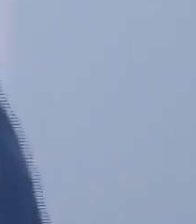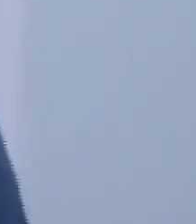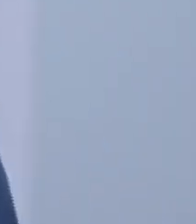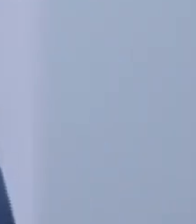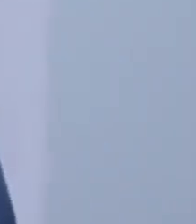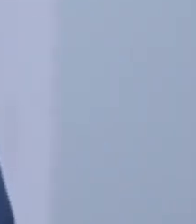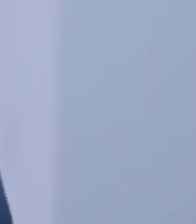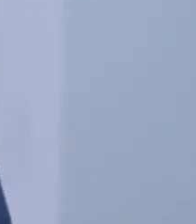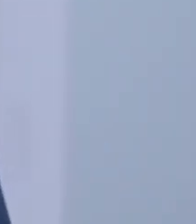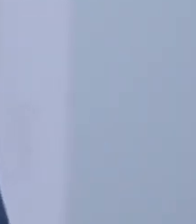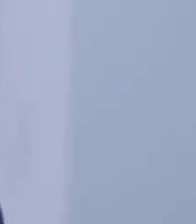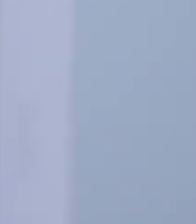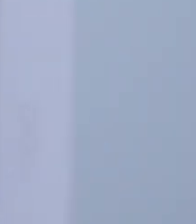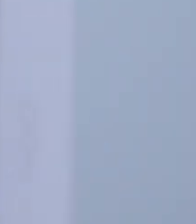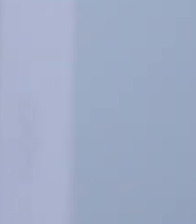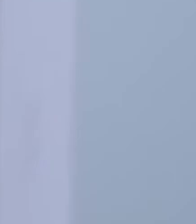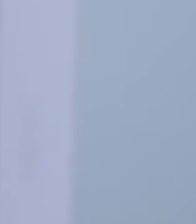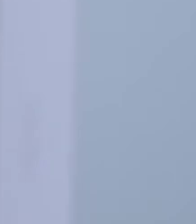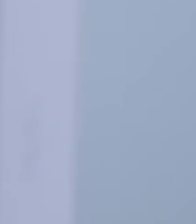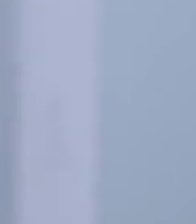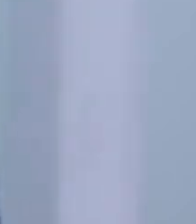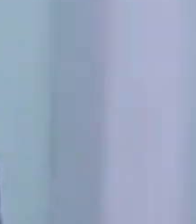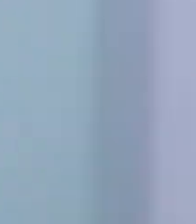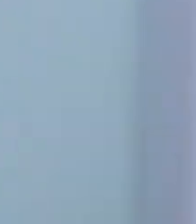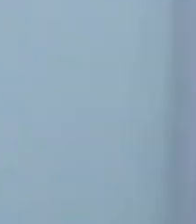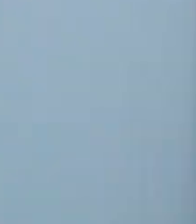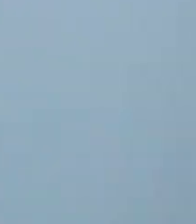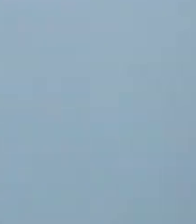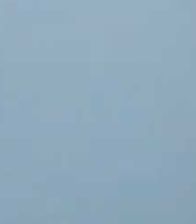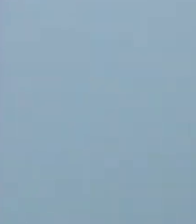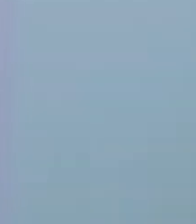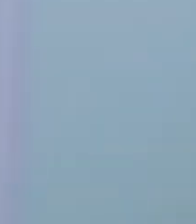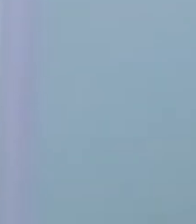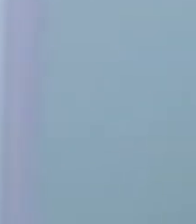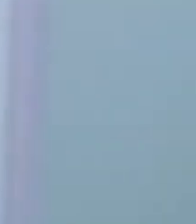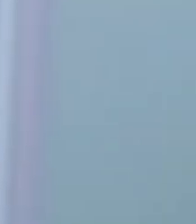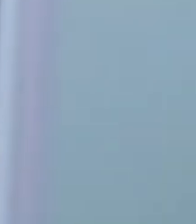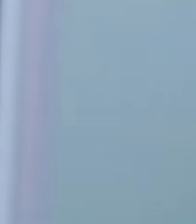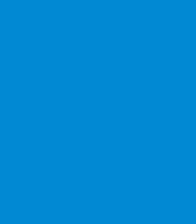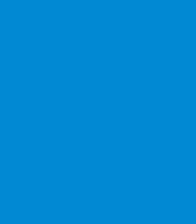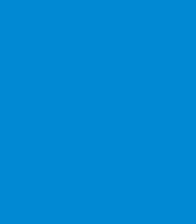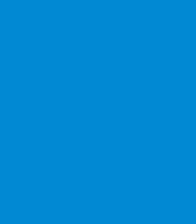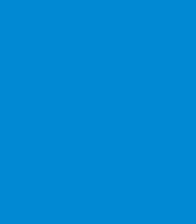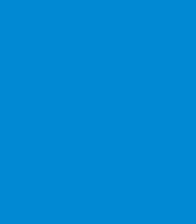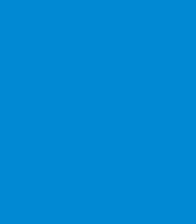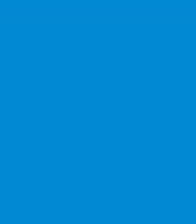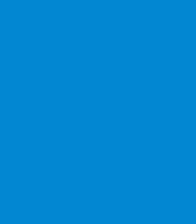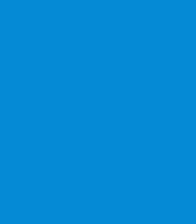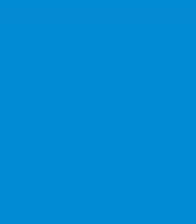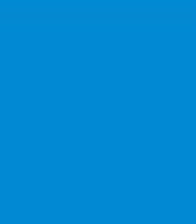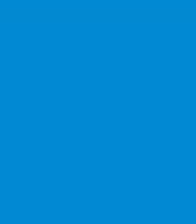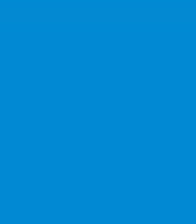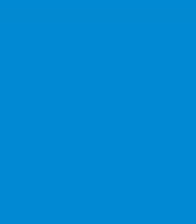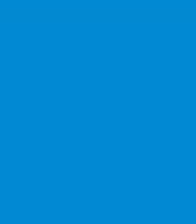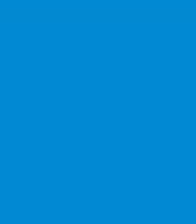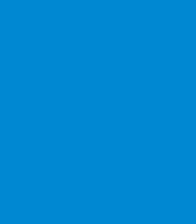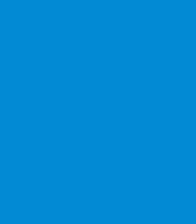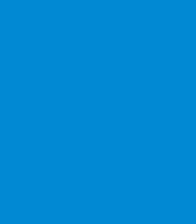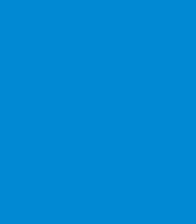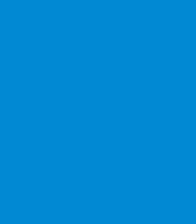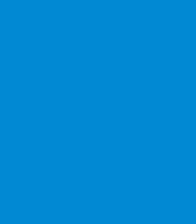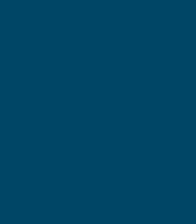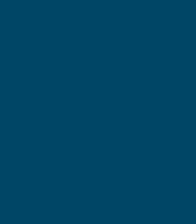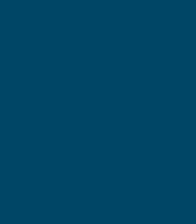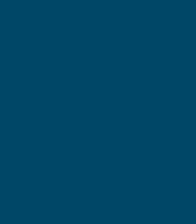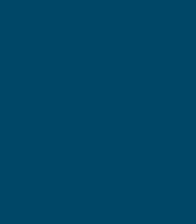Denle lo mejor a su empresa con Raxa Conectividad. Nos fue excelente David. Mira. Raxa, hagamos el futuro juntos.